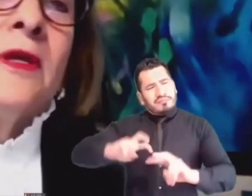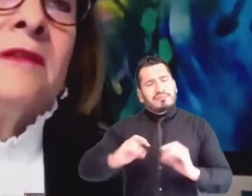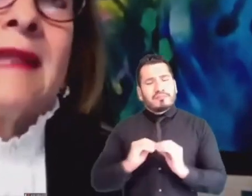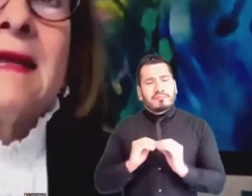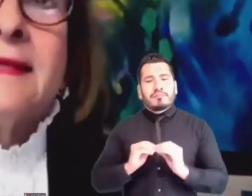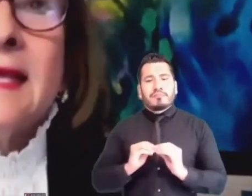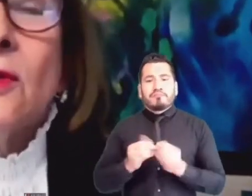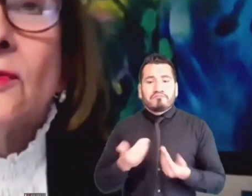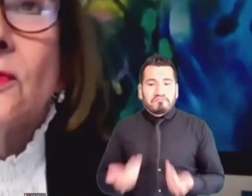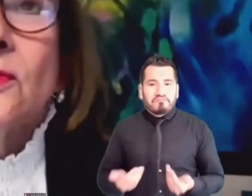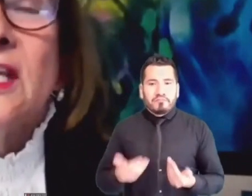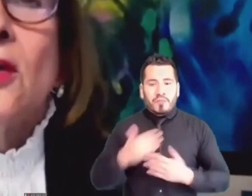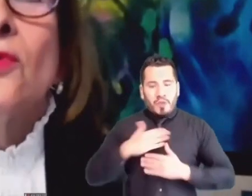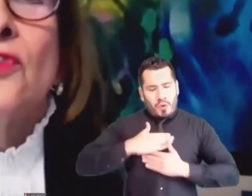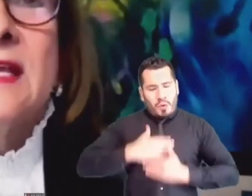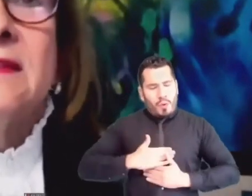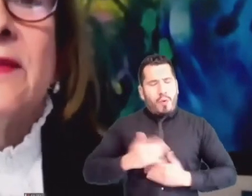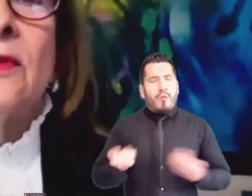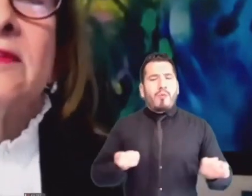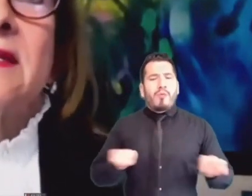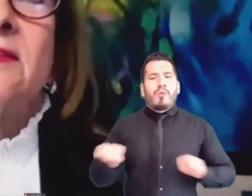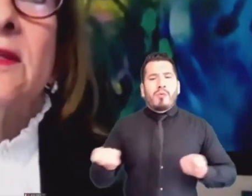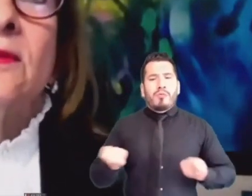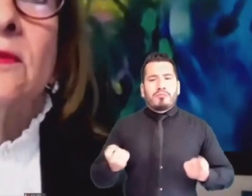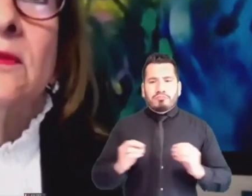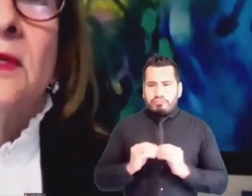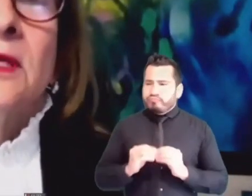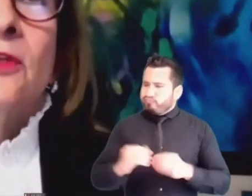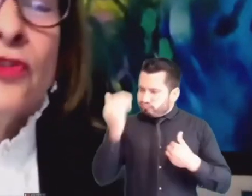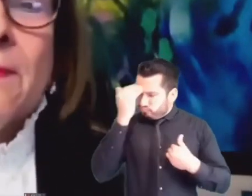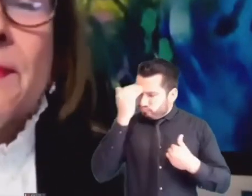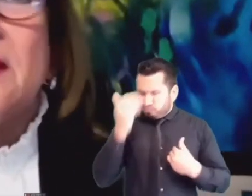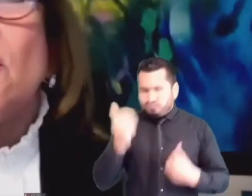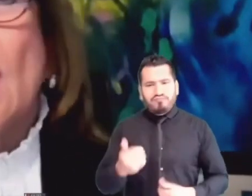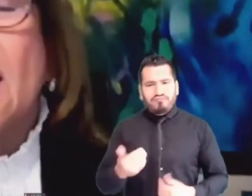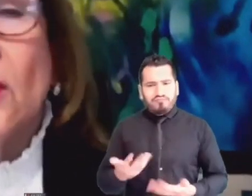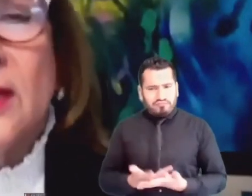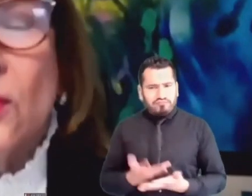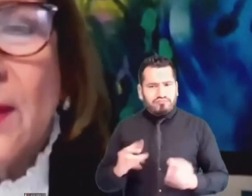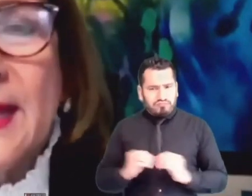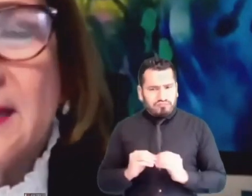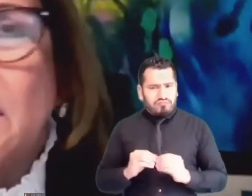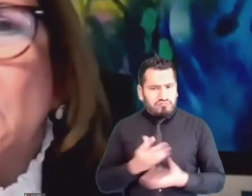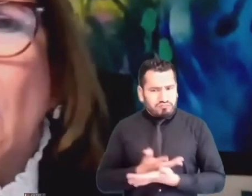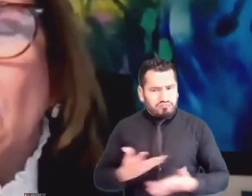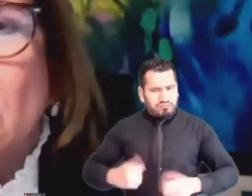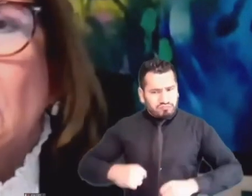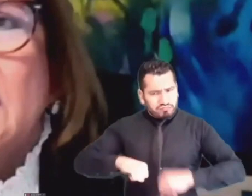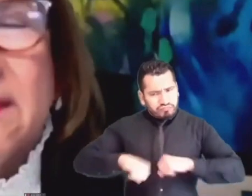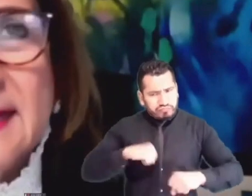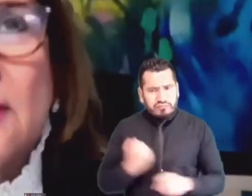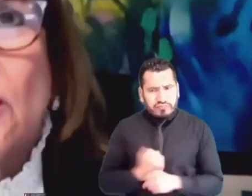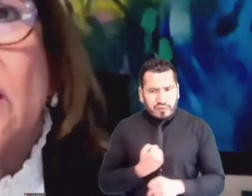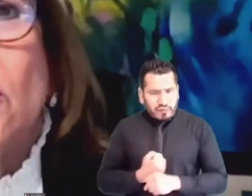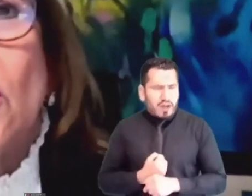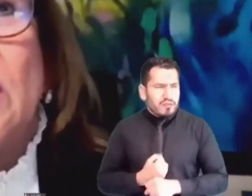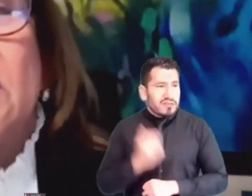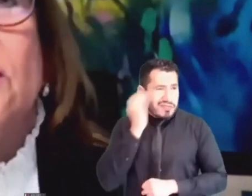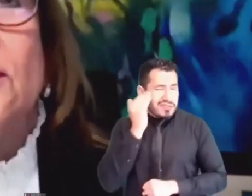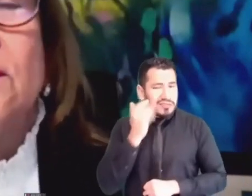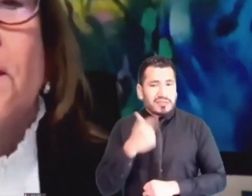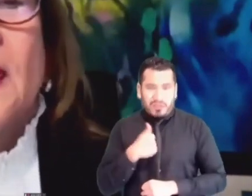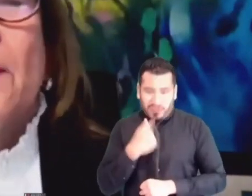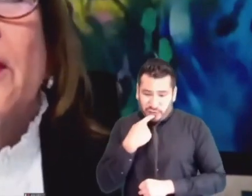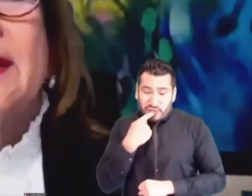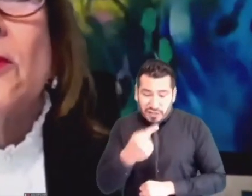funcionarios tranquilos y conscientes de lo que están haciendo. Yo siempre he dicho algo que nunca me han aceptado y entiendo que es duro lo que he